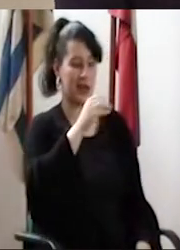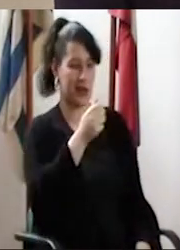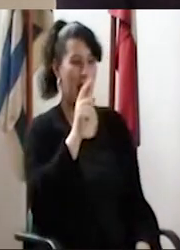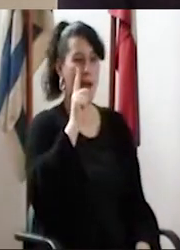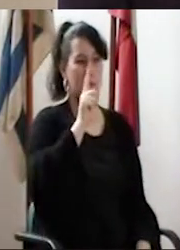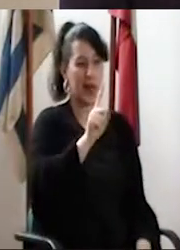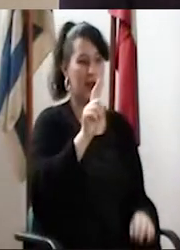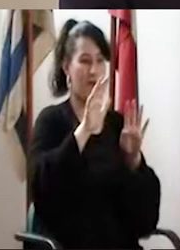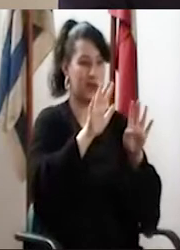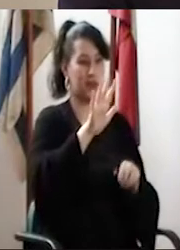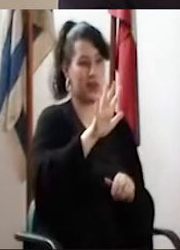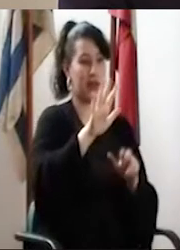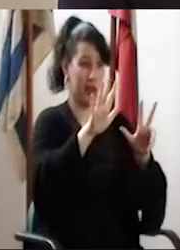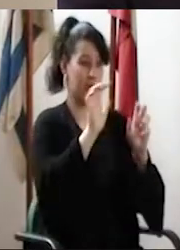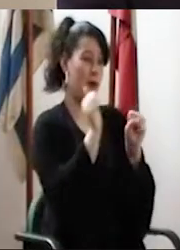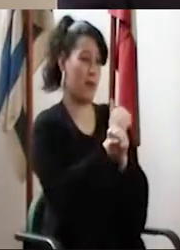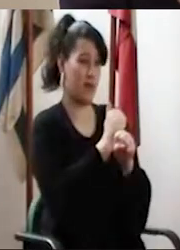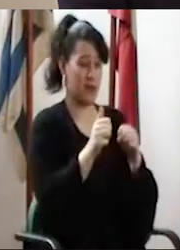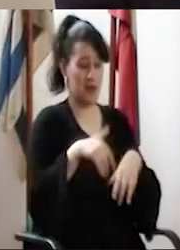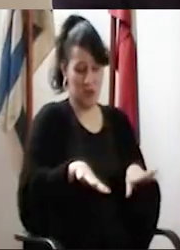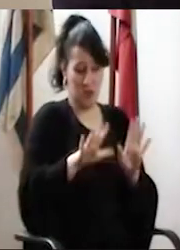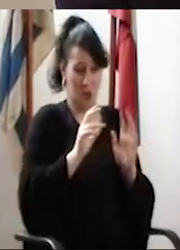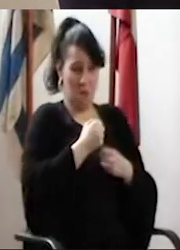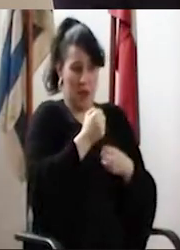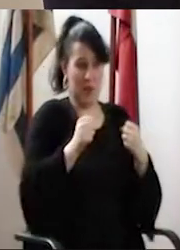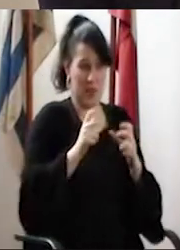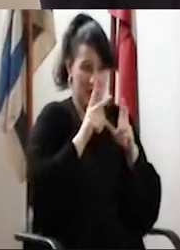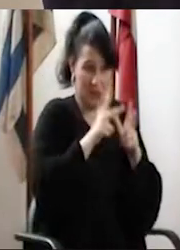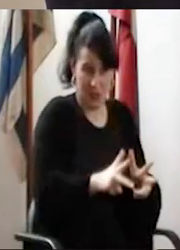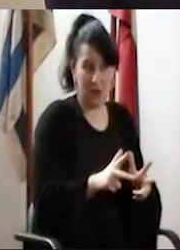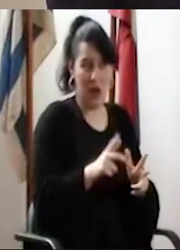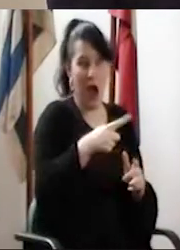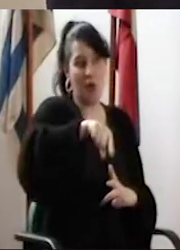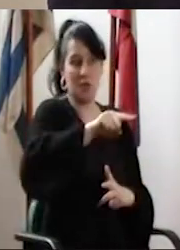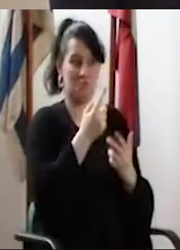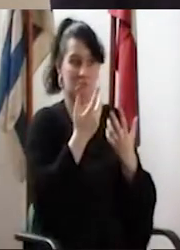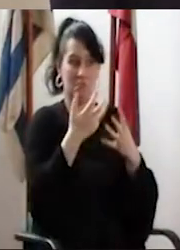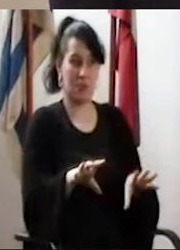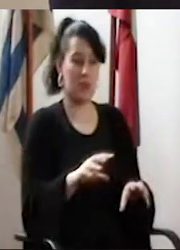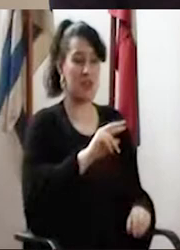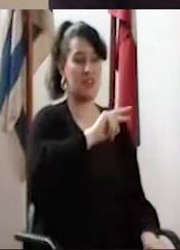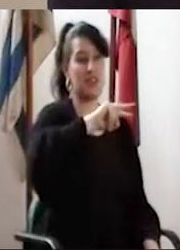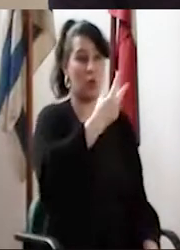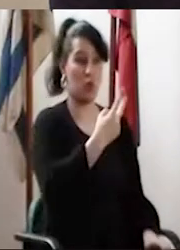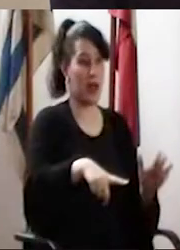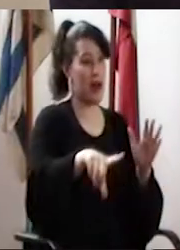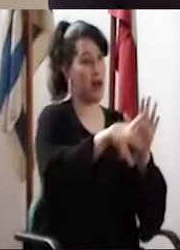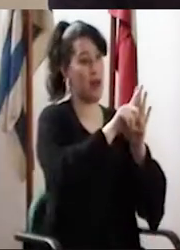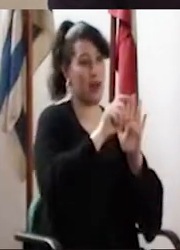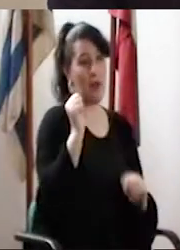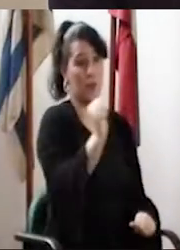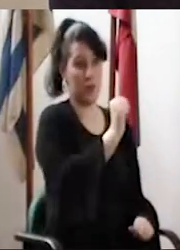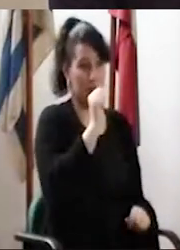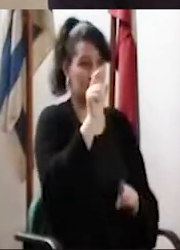votada en 1958. Yo me animo a decir, capaz que algunos me lo discuten, pero yo me animo a decir que el segundo cuerpo